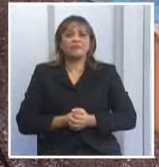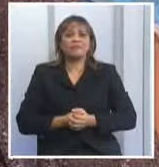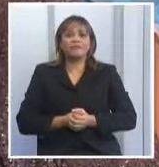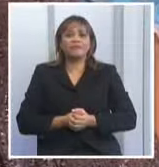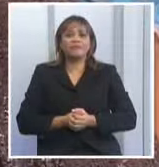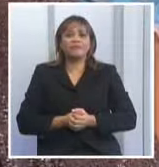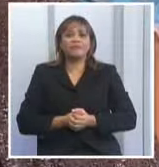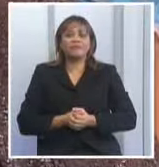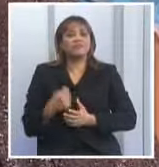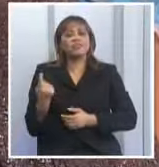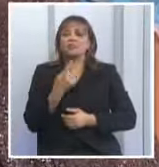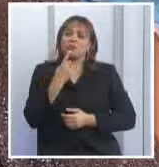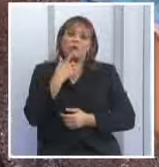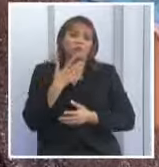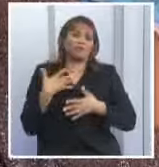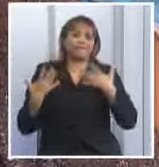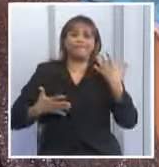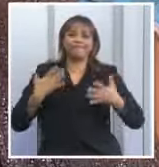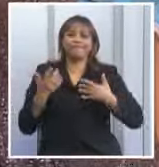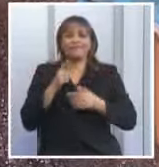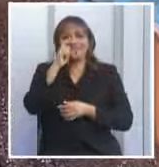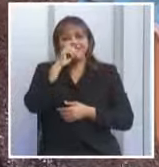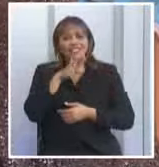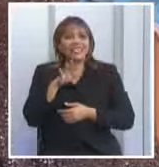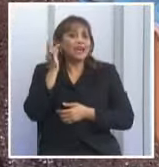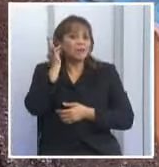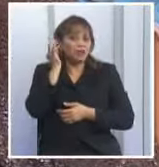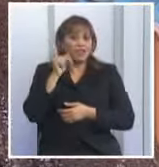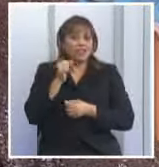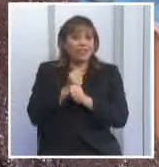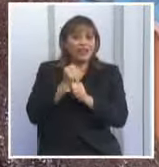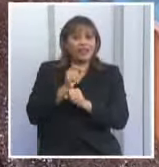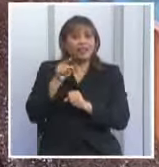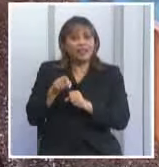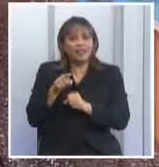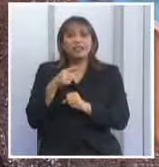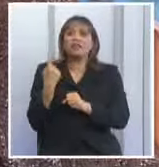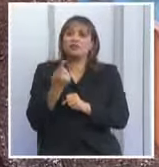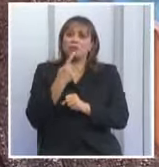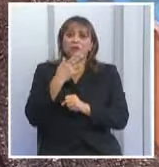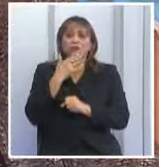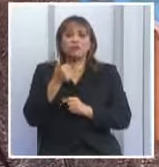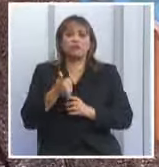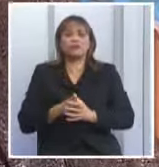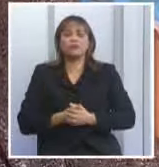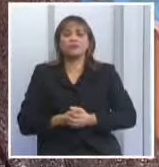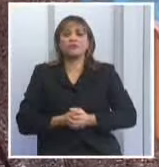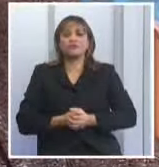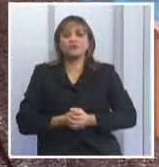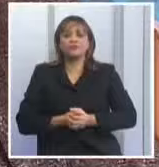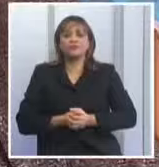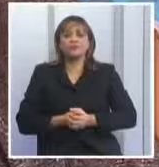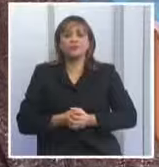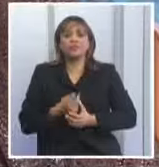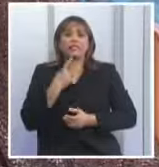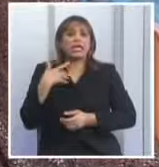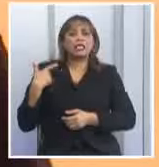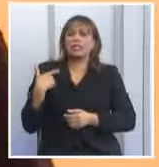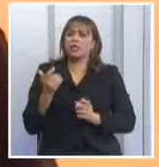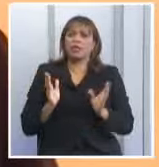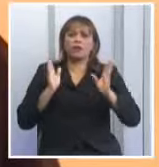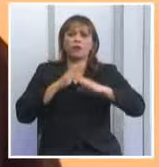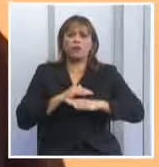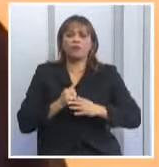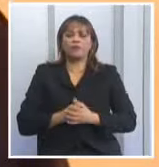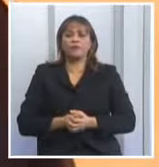un tremendo recibimiento de los instrumentos. Las muchachitas que trabajan aquí, ellas los atienden bien, no tenemos quejas de ellas.